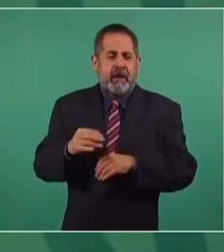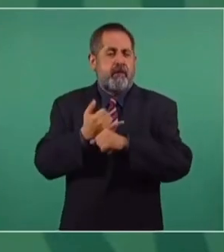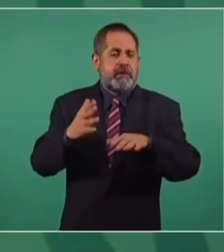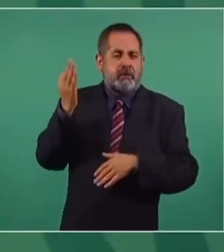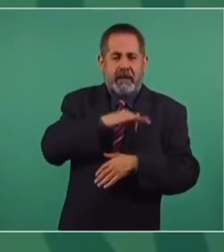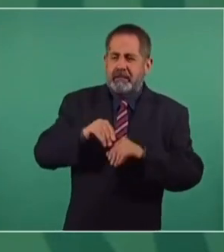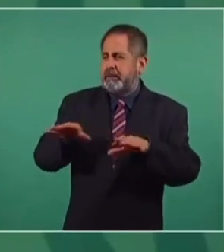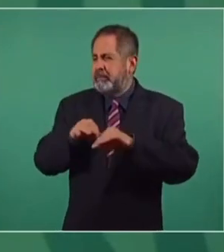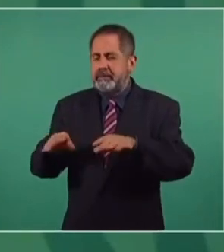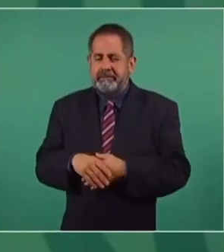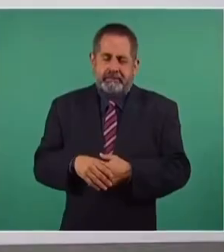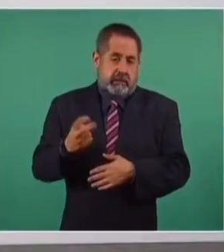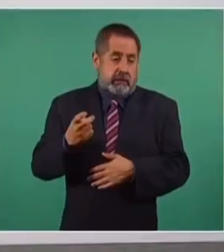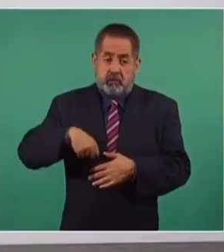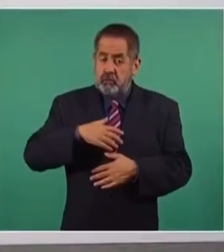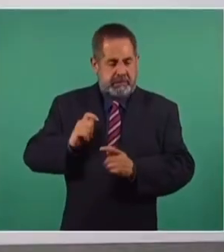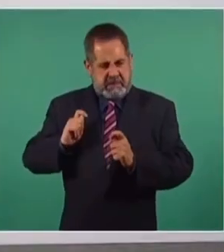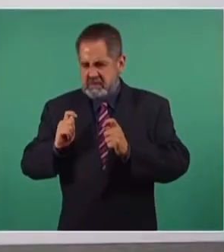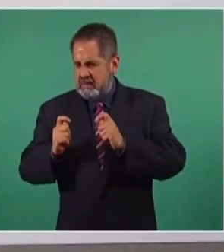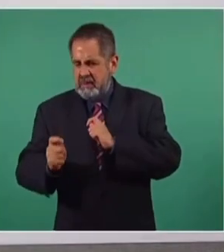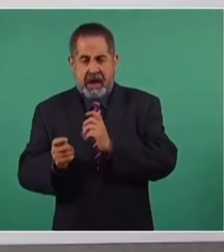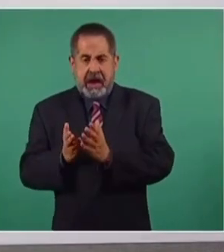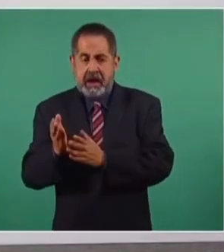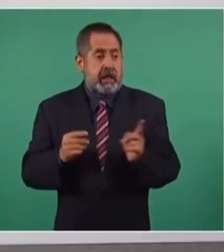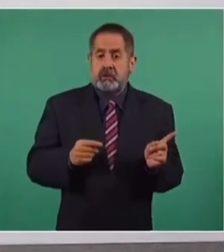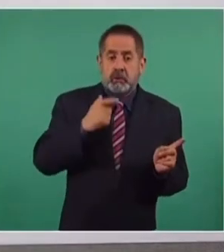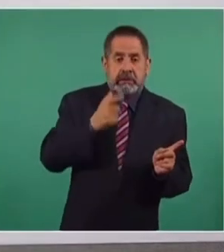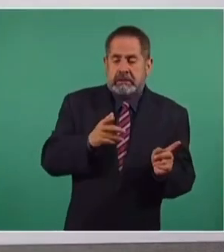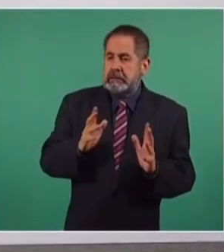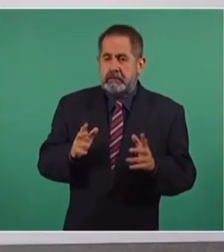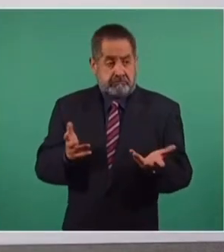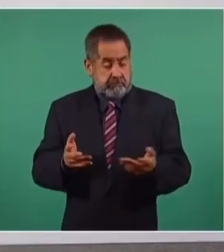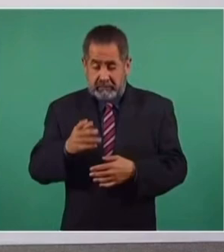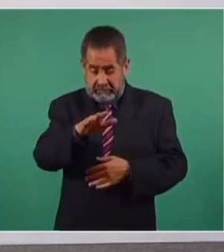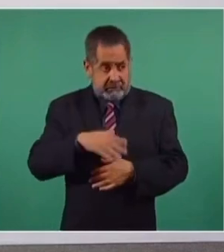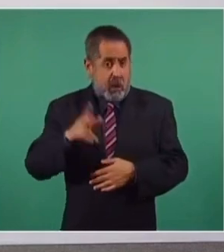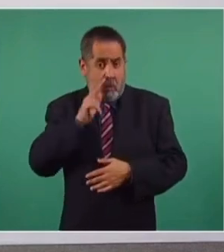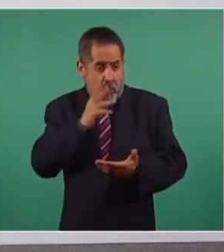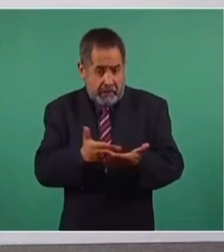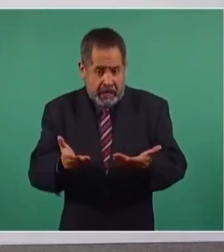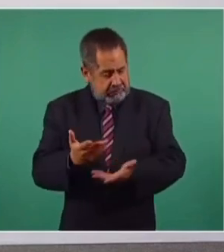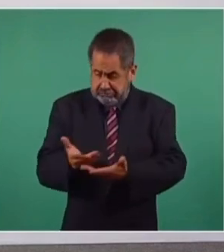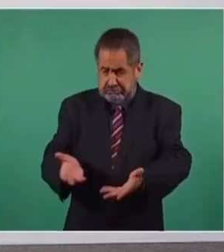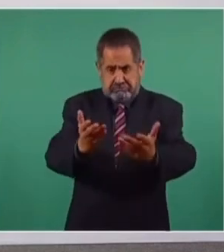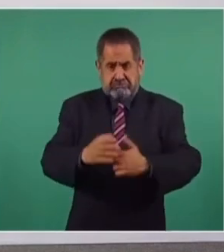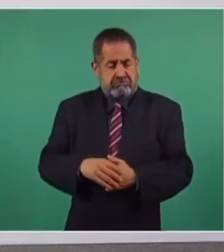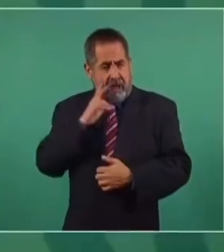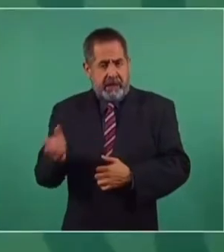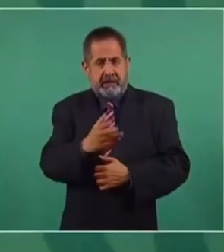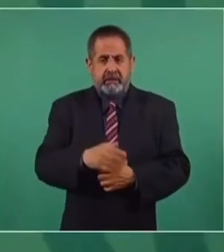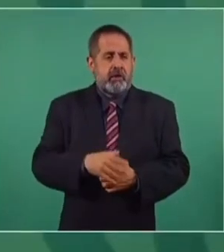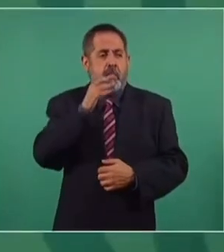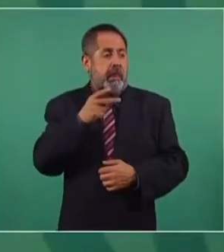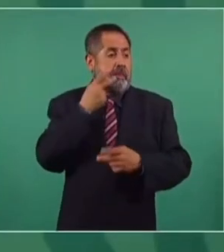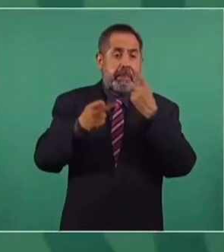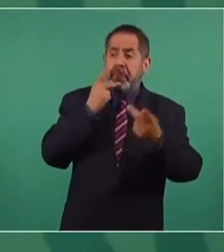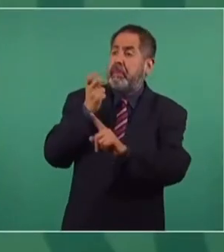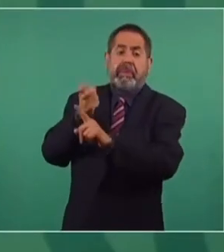por el proceso de transformación. Entonces, si hay pruebas que se procedan, no se puede linchar